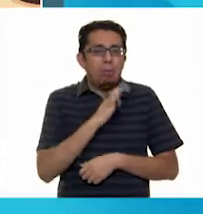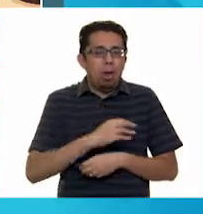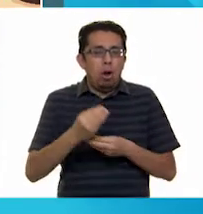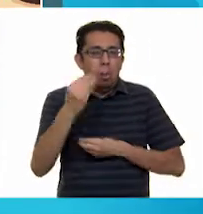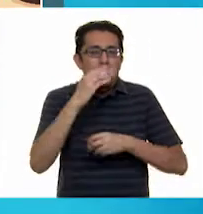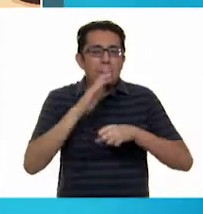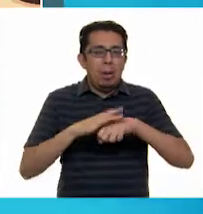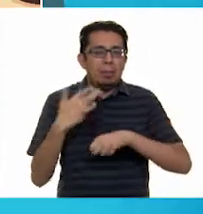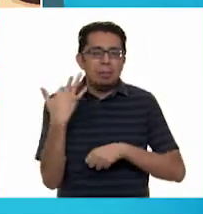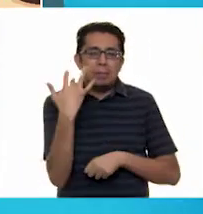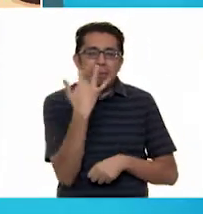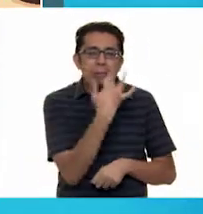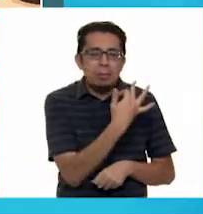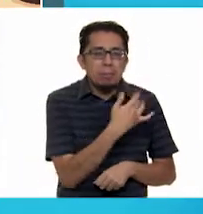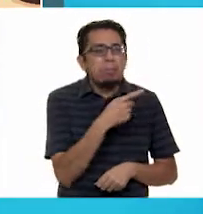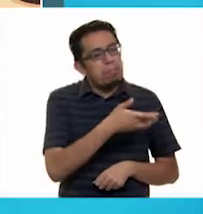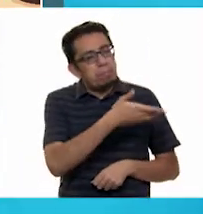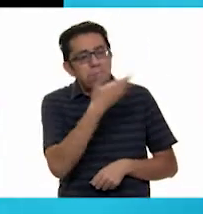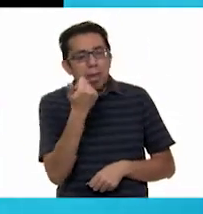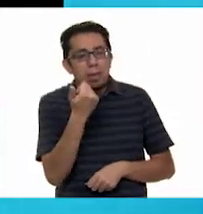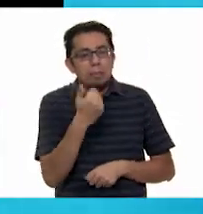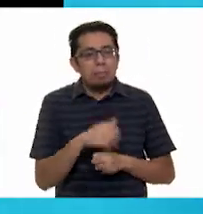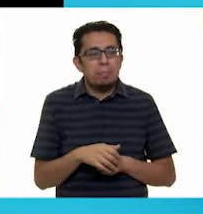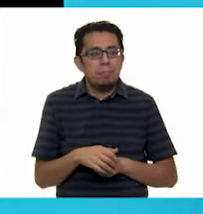más sabrosos. Ven conmigo.